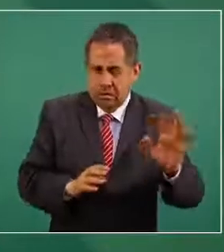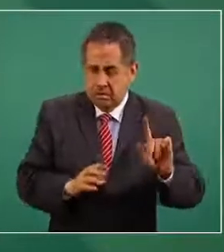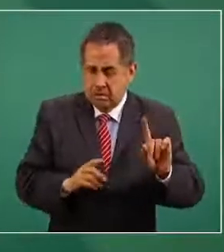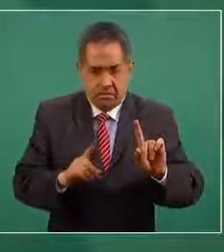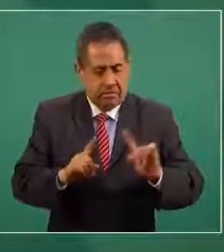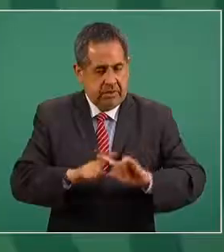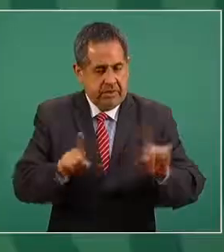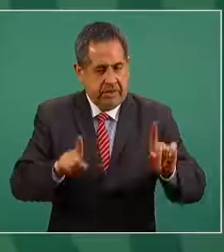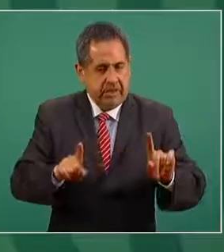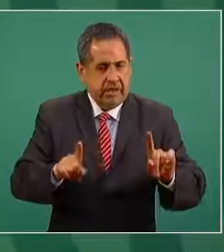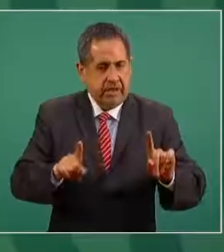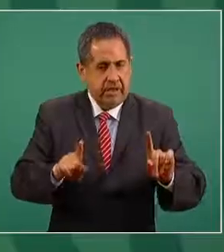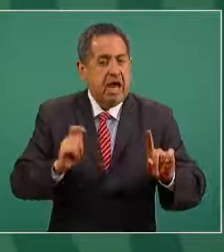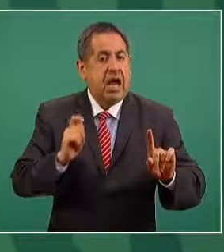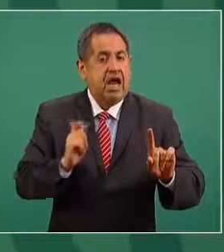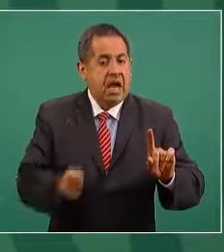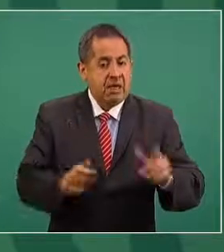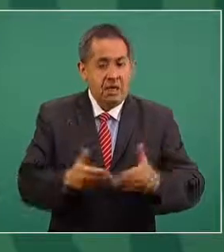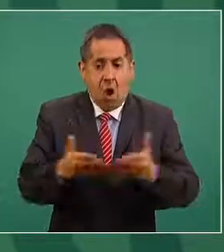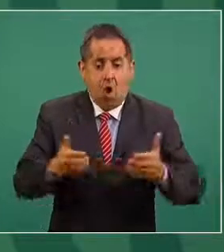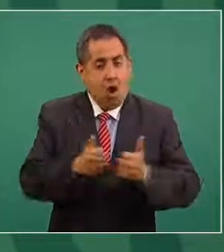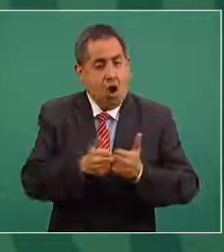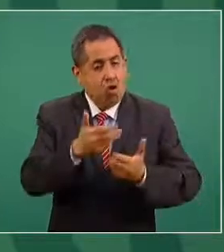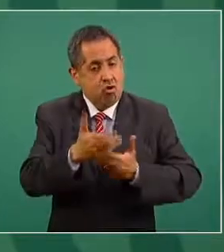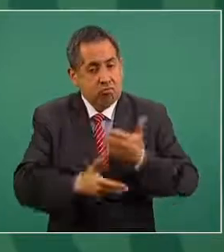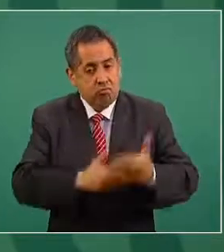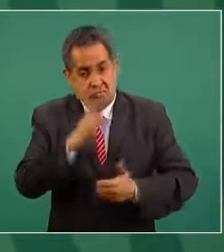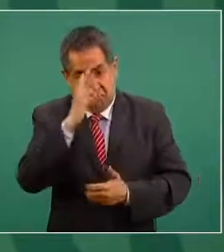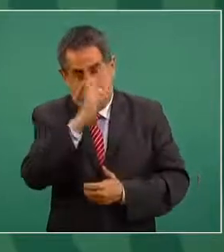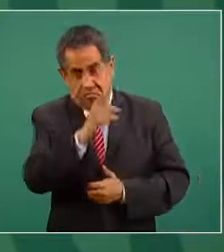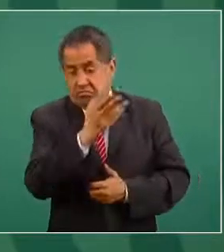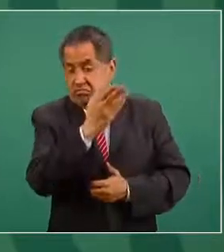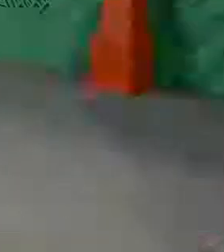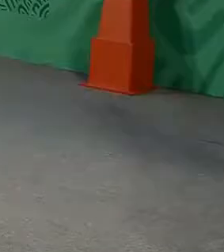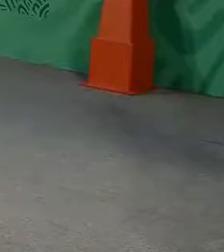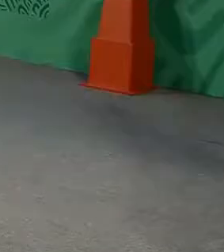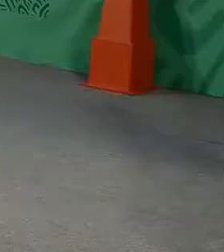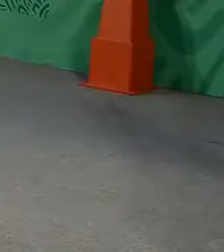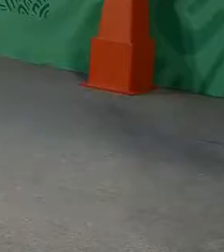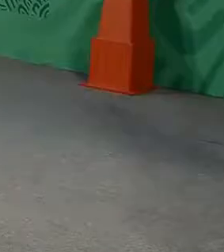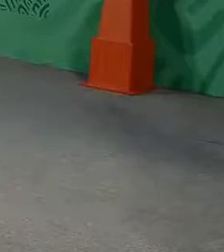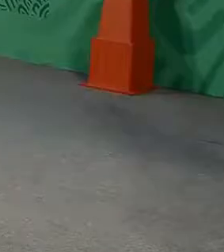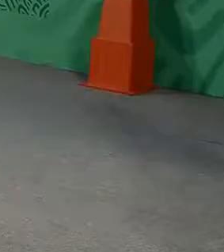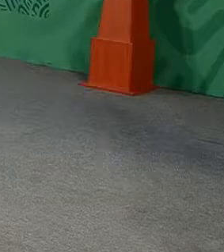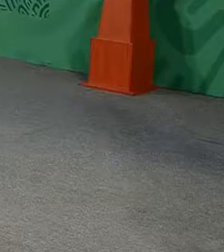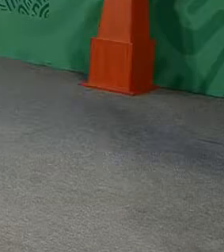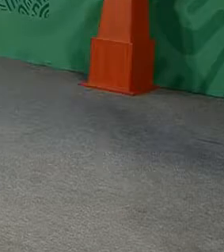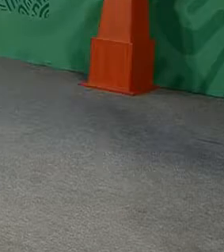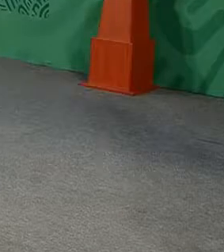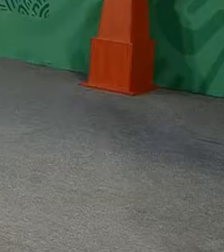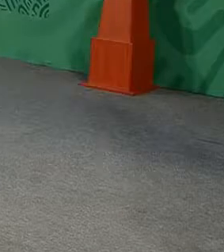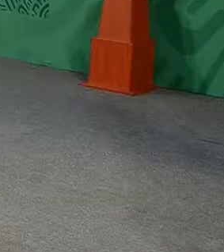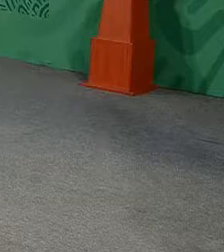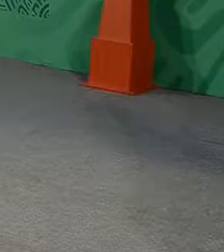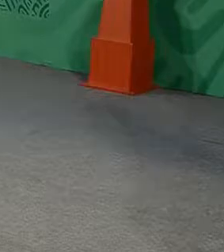este caso con todo respeto los que hicieron esa investigación